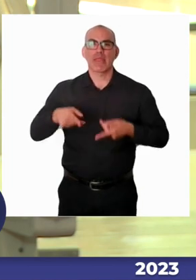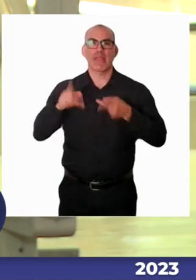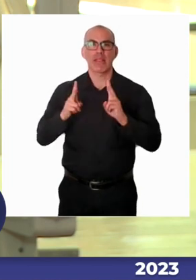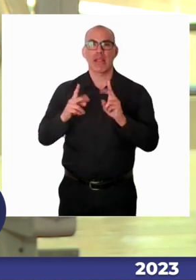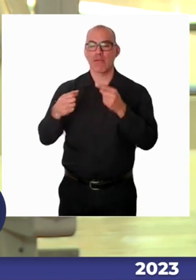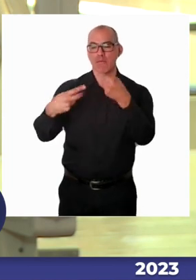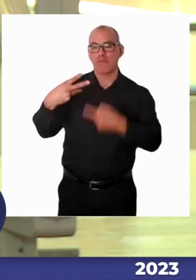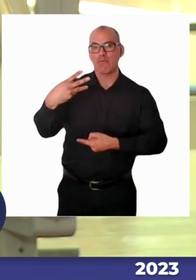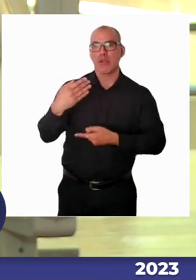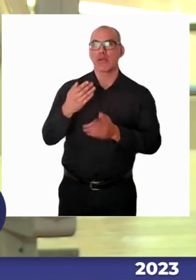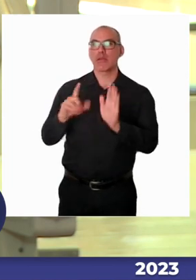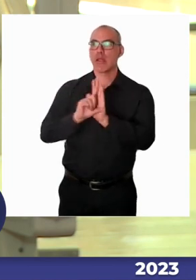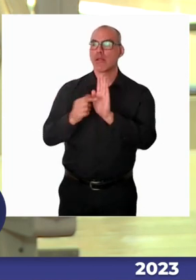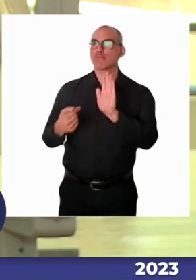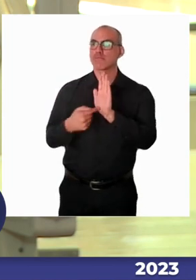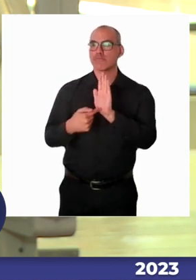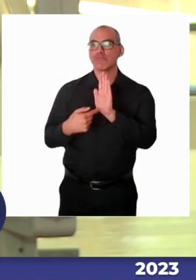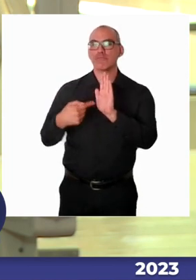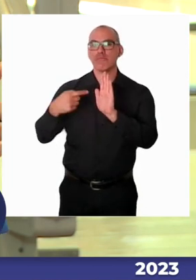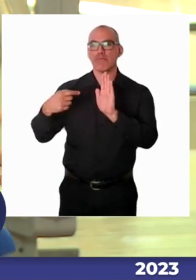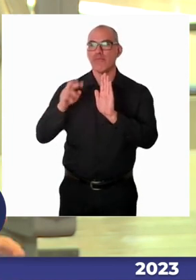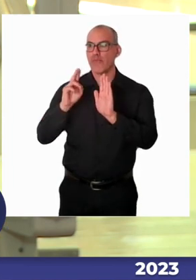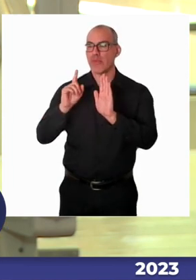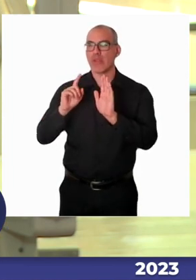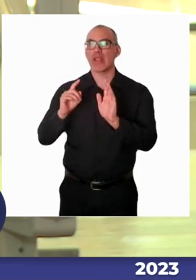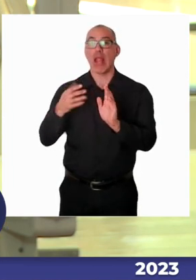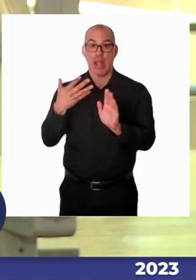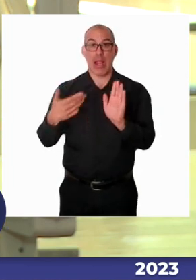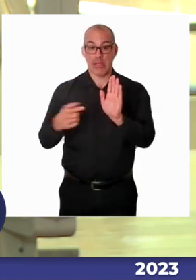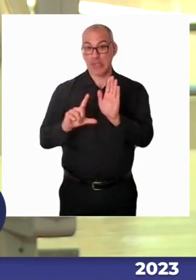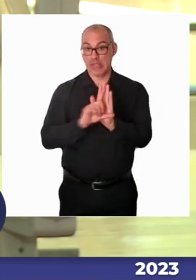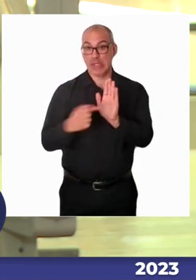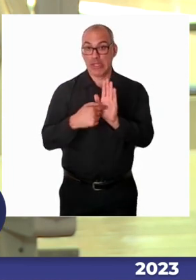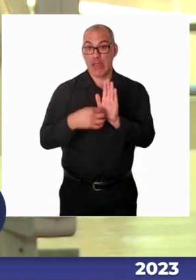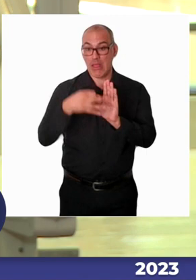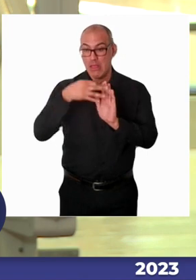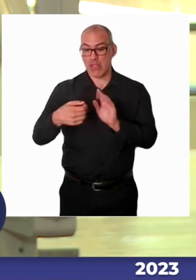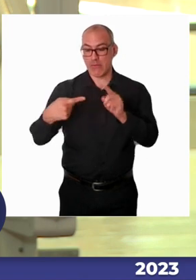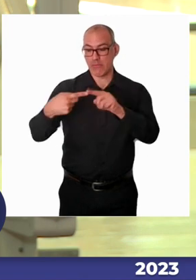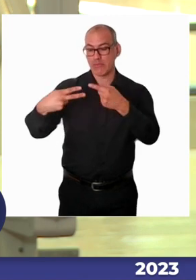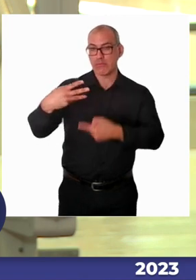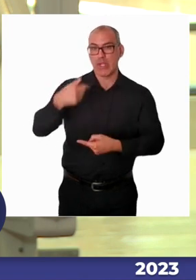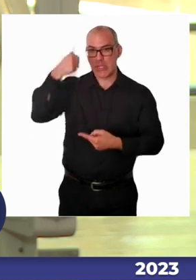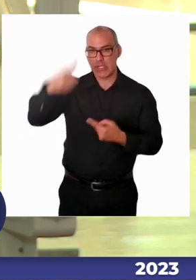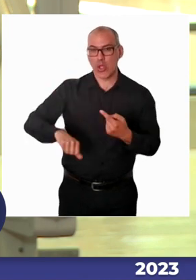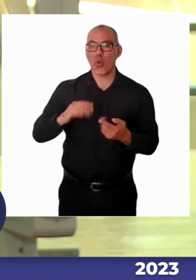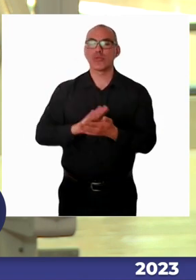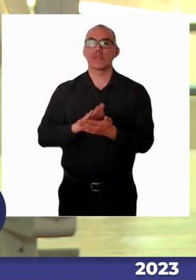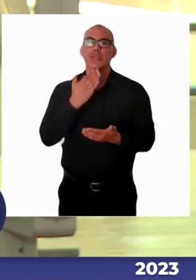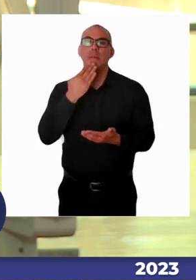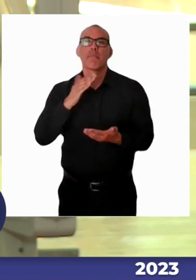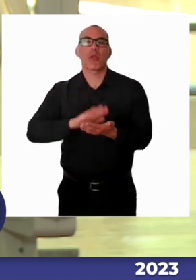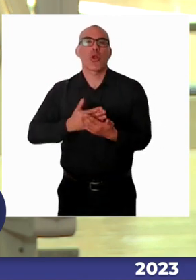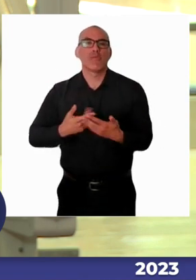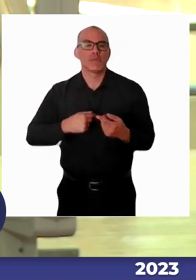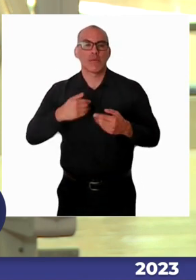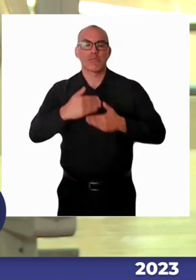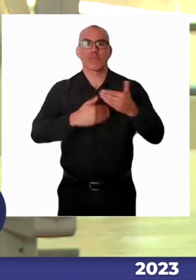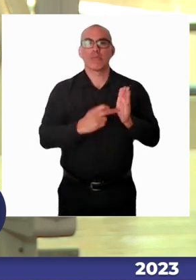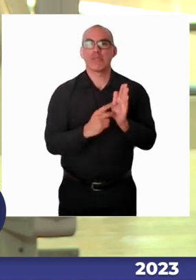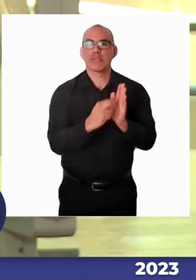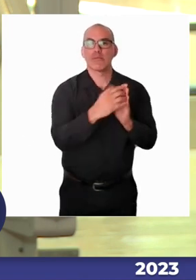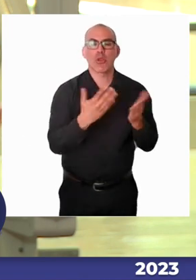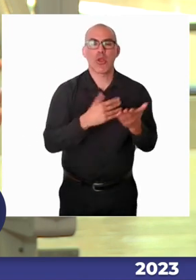Paola, me identifican mucho con la ley, además de la chala y de todo lo que significó ella para las familias